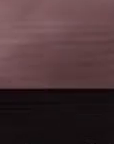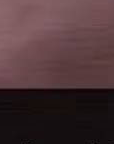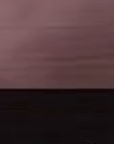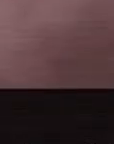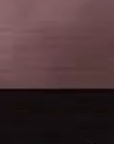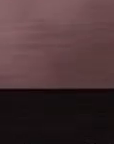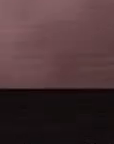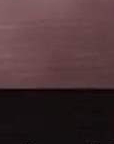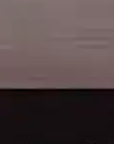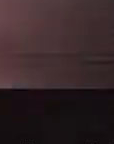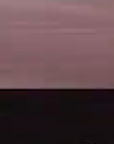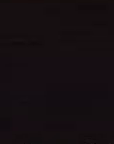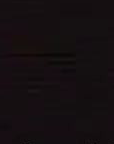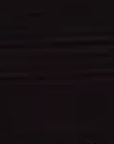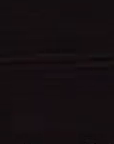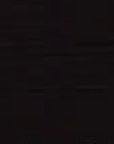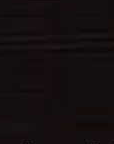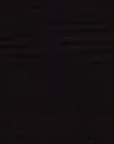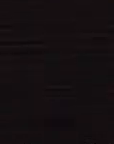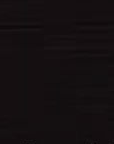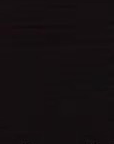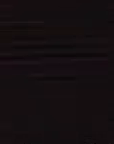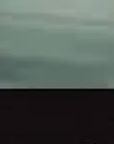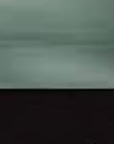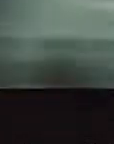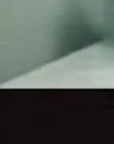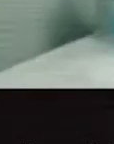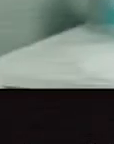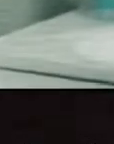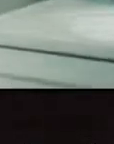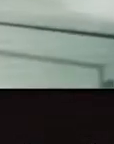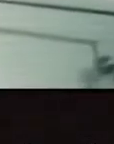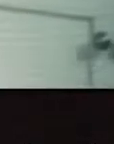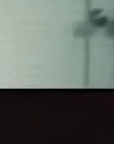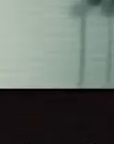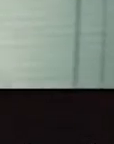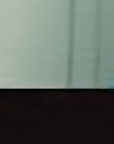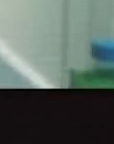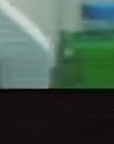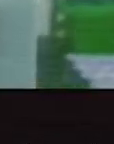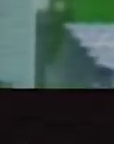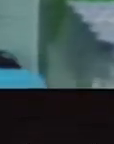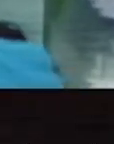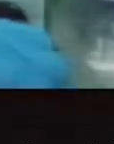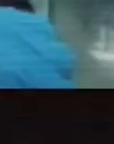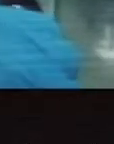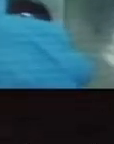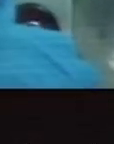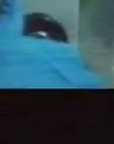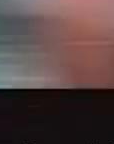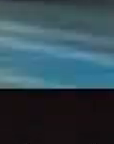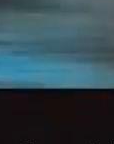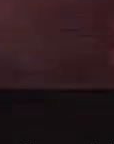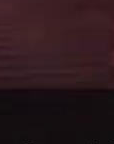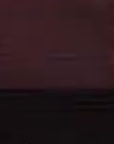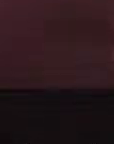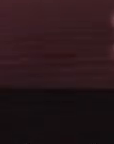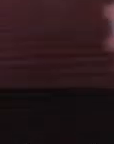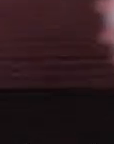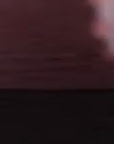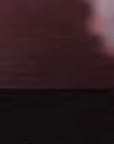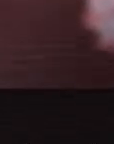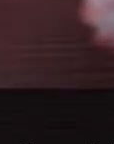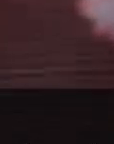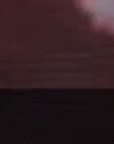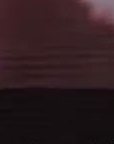desintegra solo. El tiempo de desintegración depende de la temperatura, de la humedad y del tipo de material donde